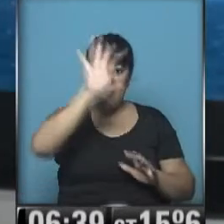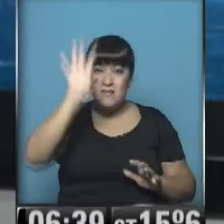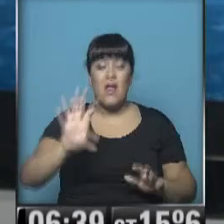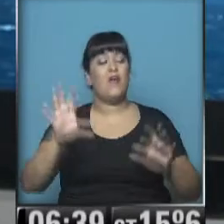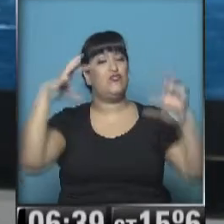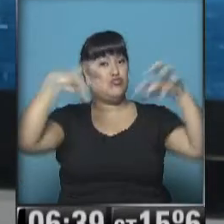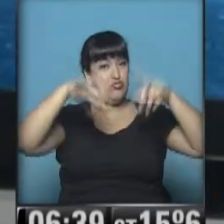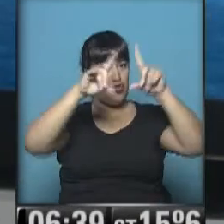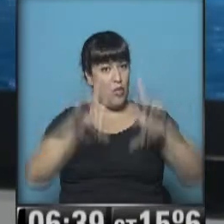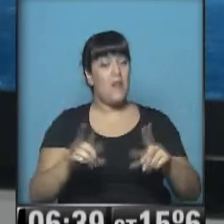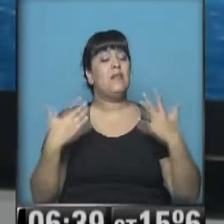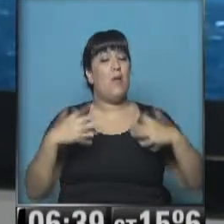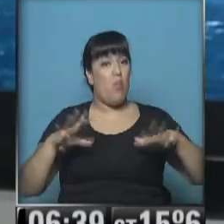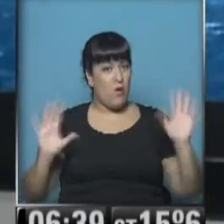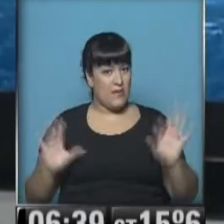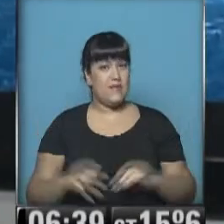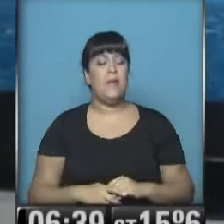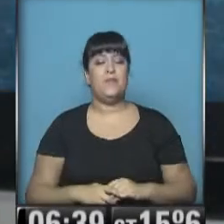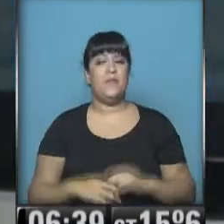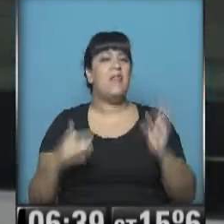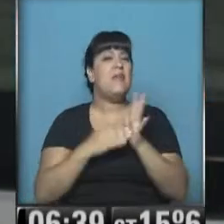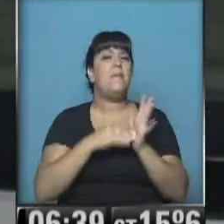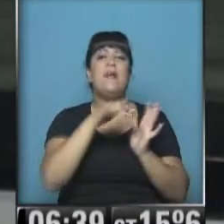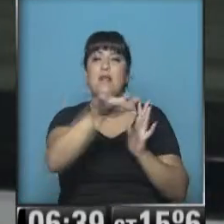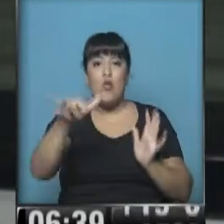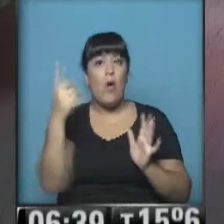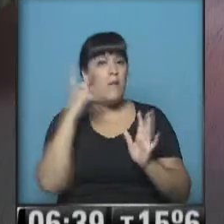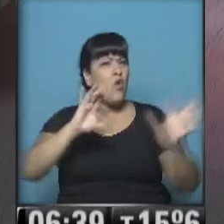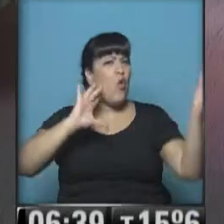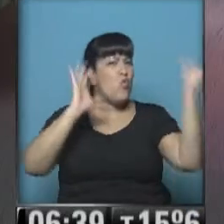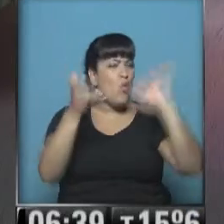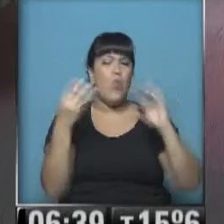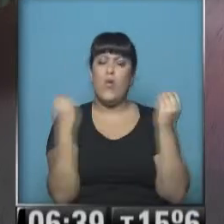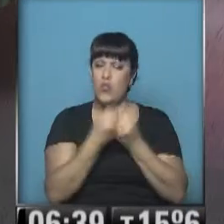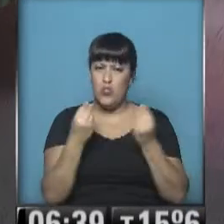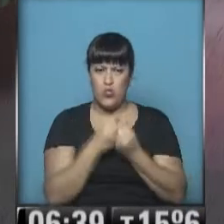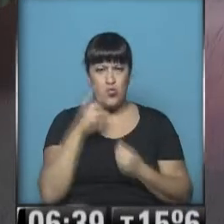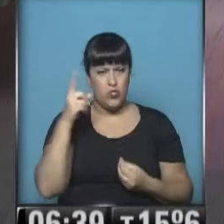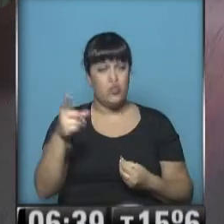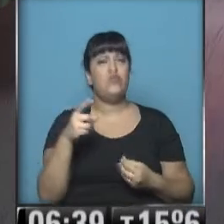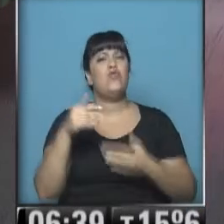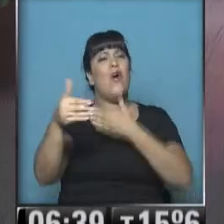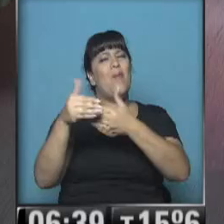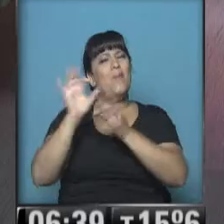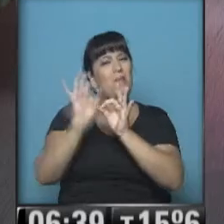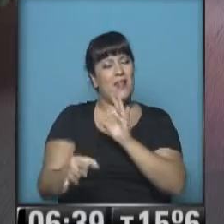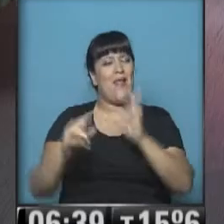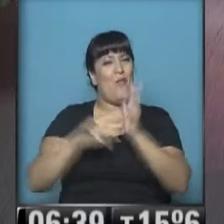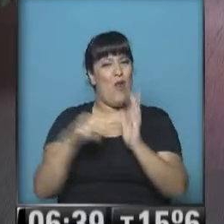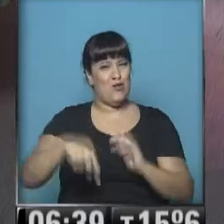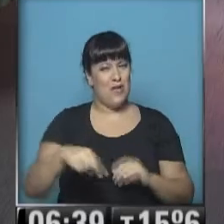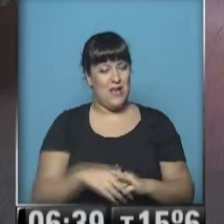alguna tormenta muy aislada. Hay mucha nubosidad a esta hora ahí, ¿eh? Muy cerquita de la ciudad de Buenos Aires.